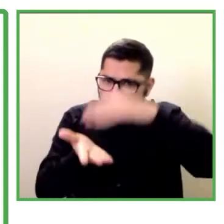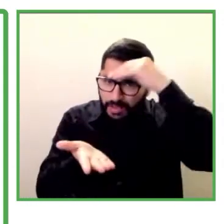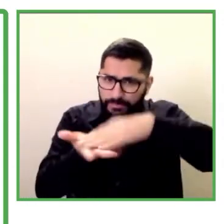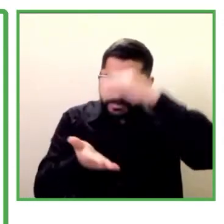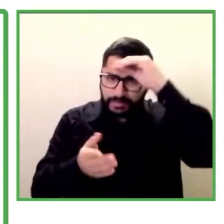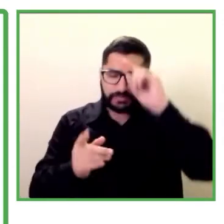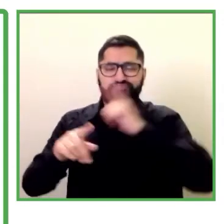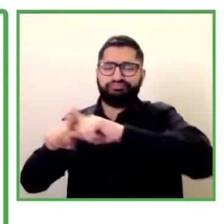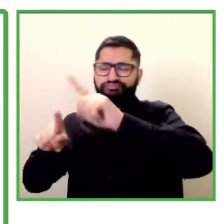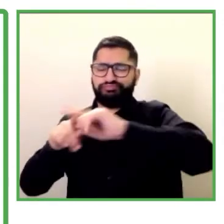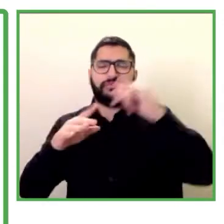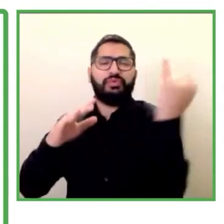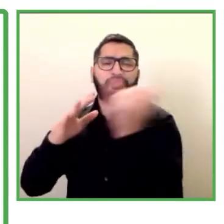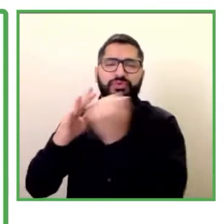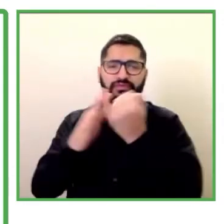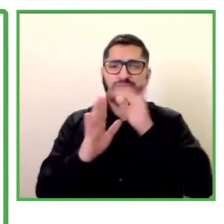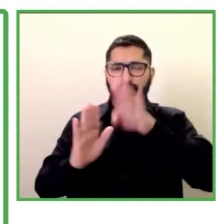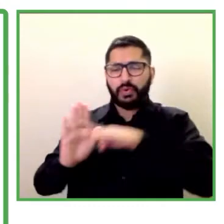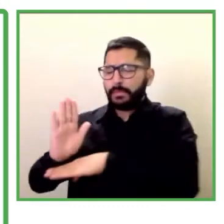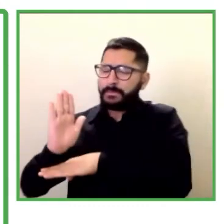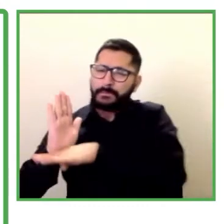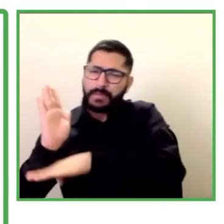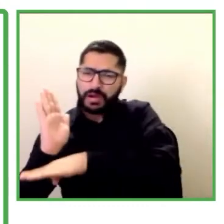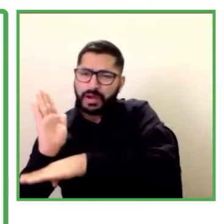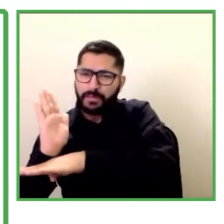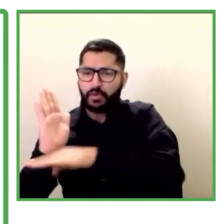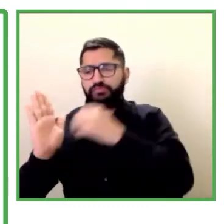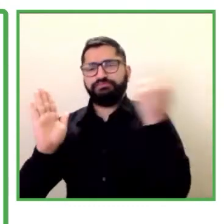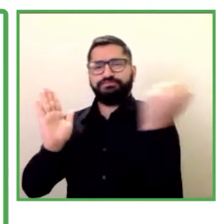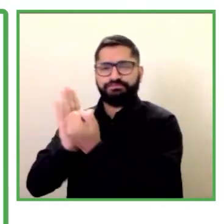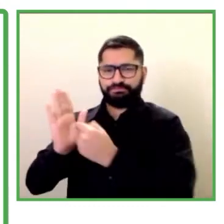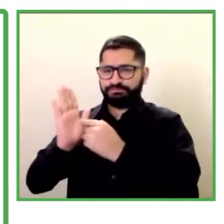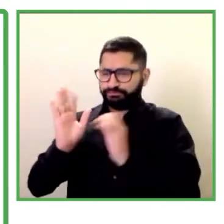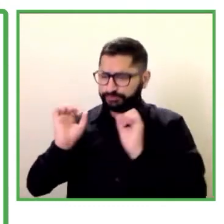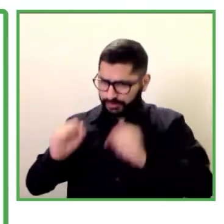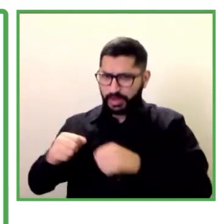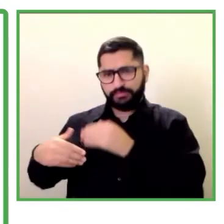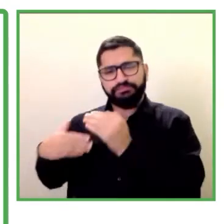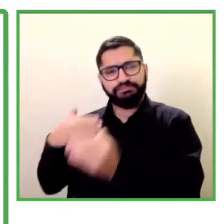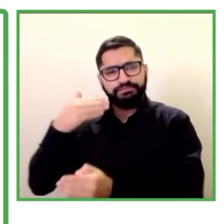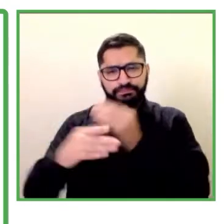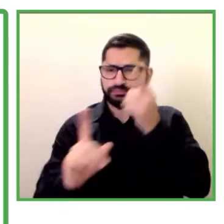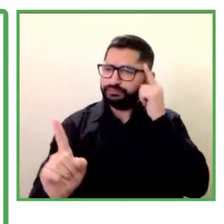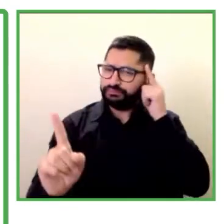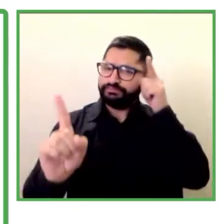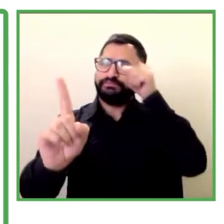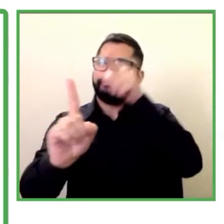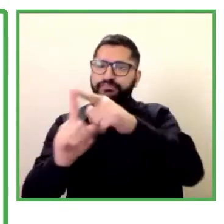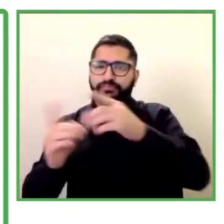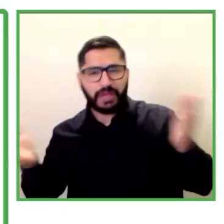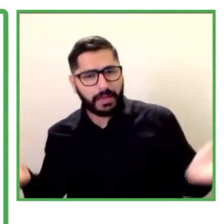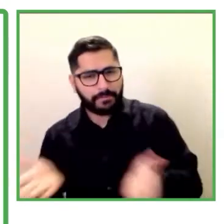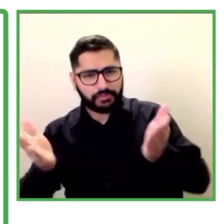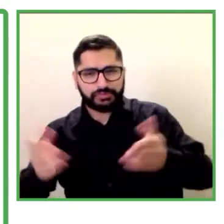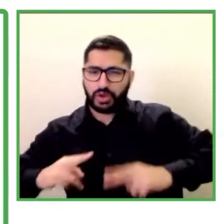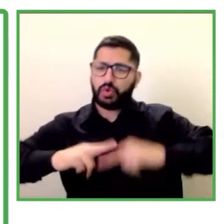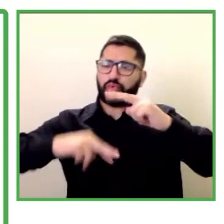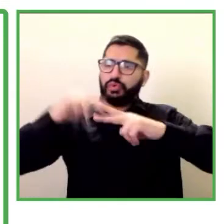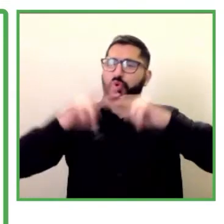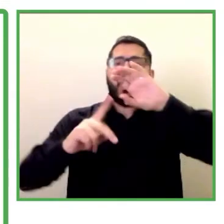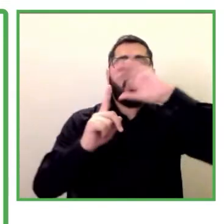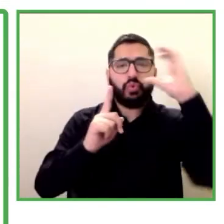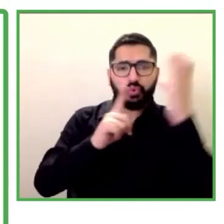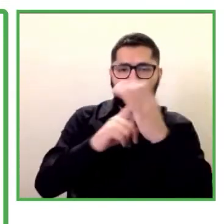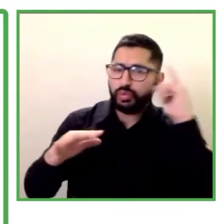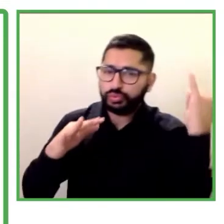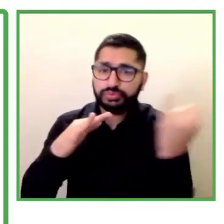adelante nuestro propósito es impulsar la construcción de culturas inclusivas en las empresas guiadas por